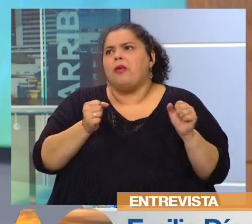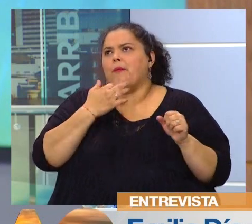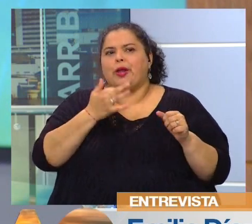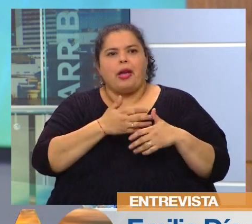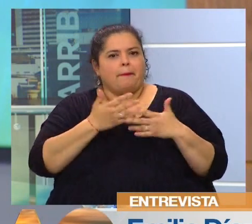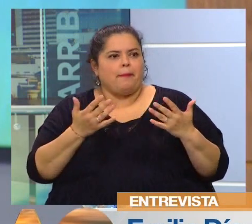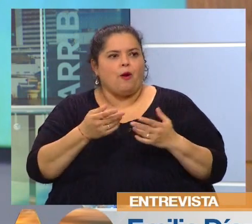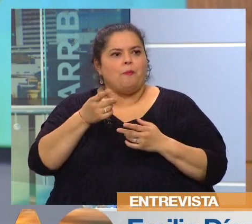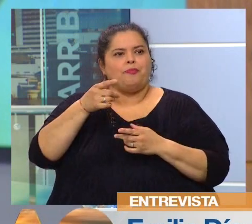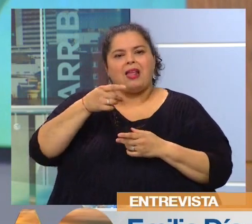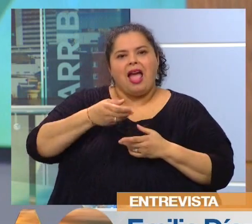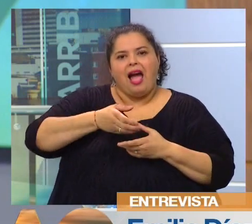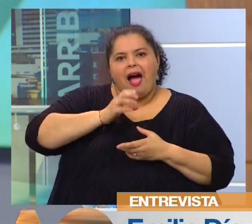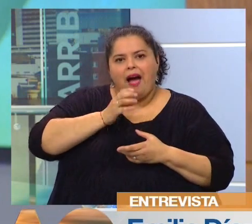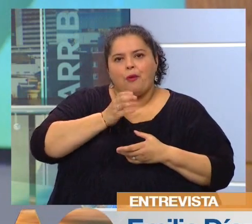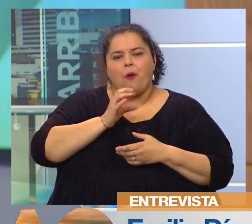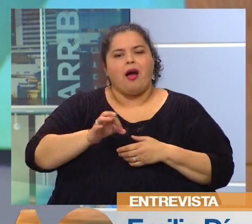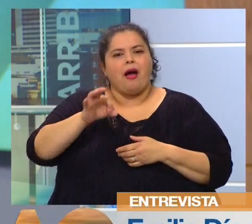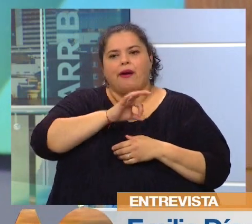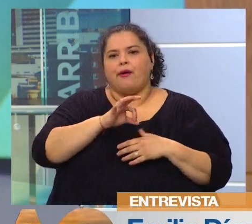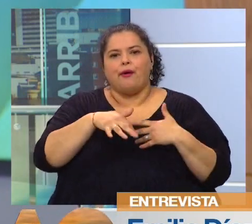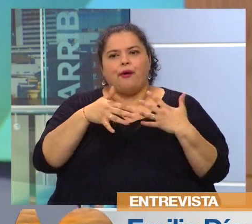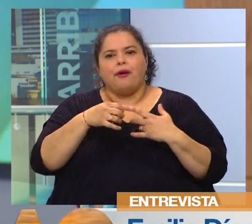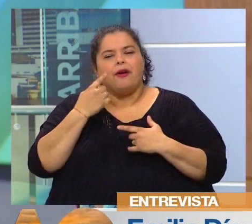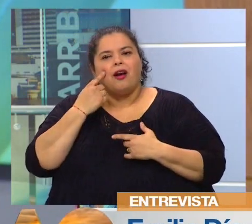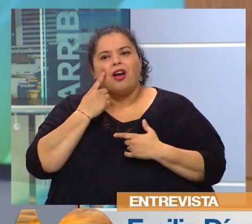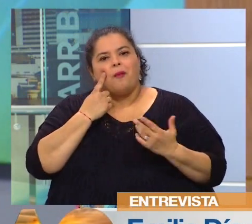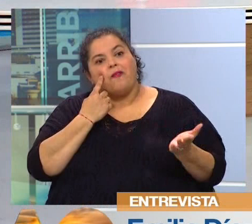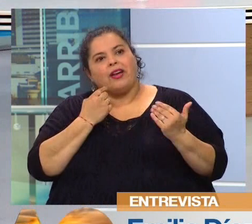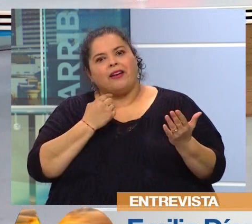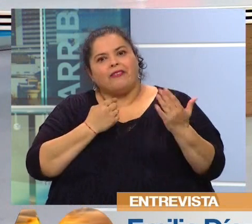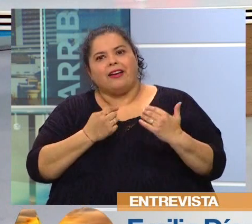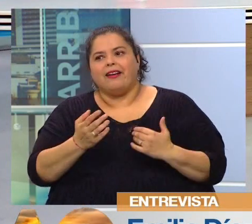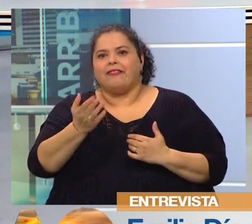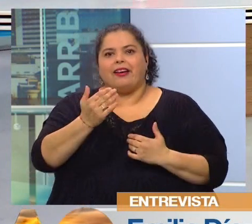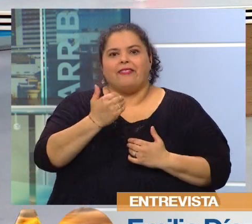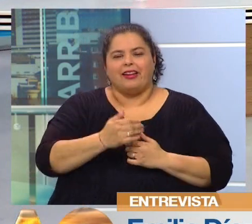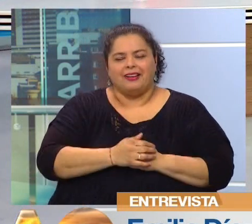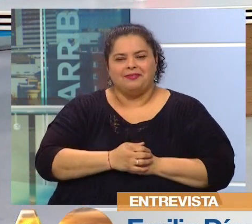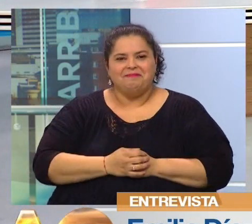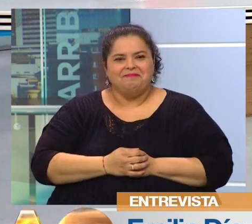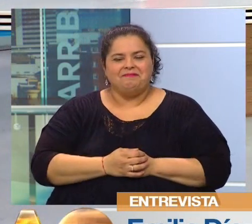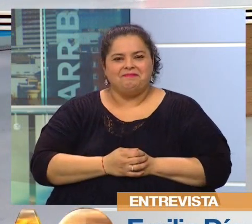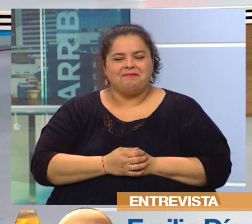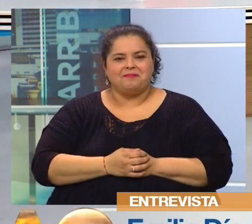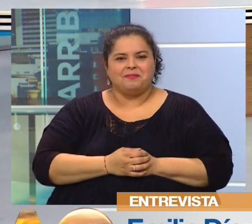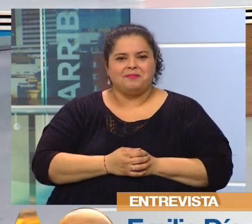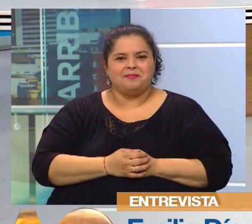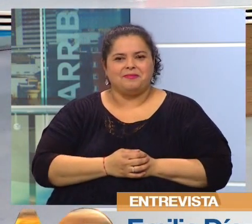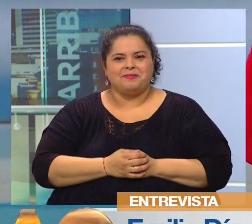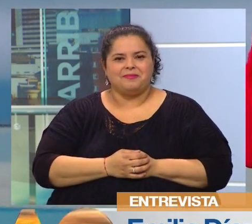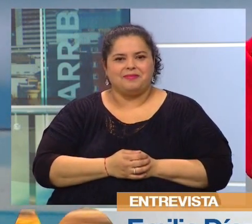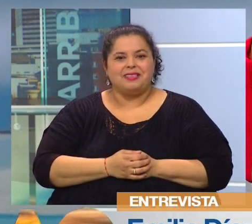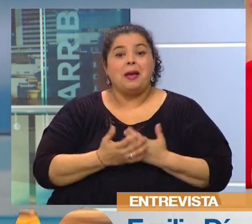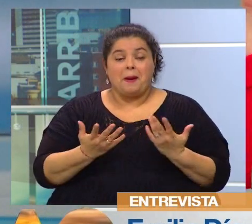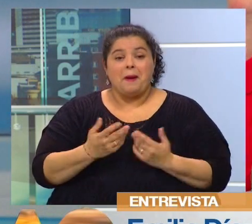vasito de agua, pero despertar lo sutil y llamarlo. Llamarlo, tipo, venga, venga sutil, venga, venga. Sutil, ¿dónde es, no? Qué divina esta charla porque ya me van a